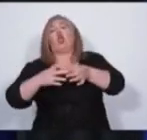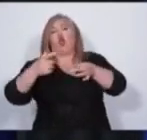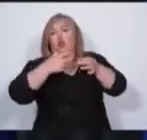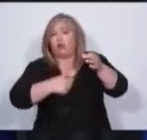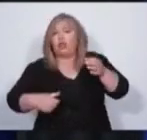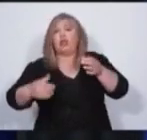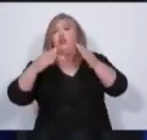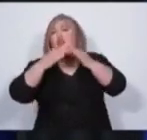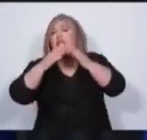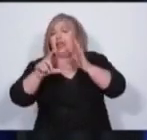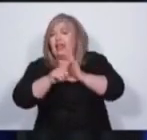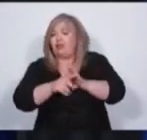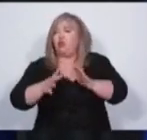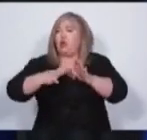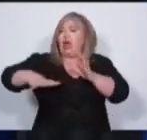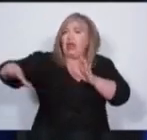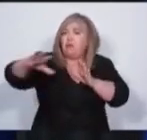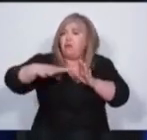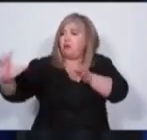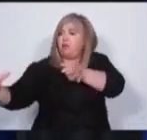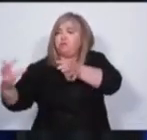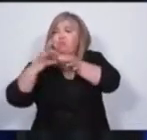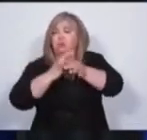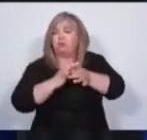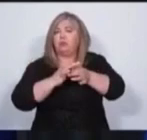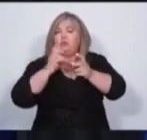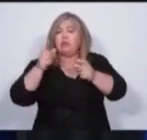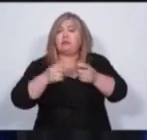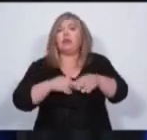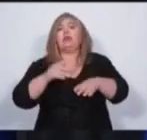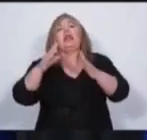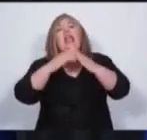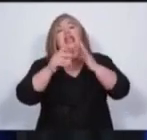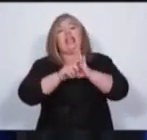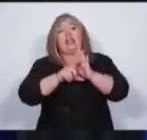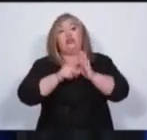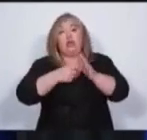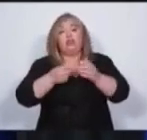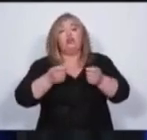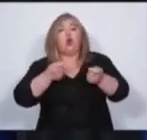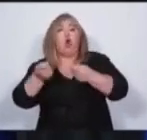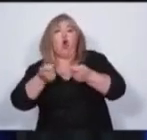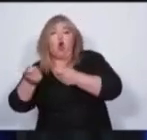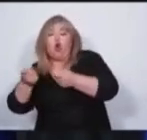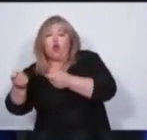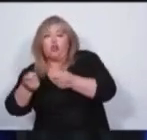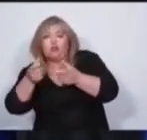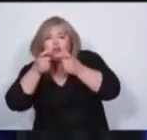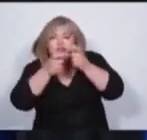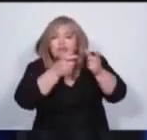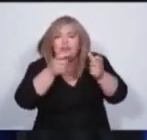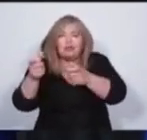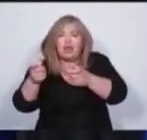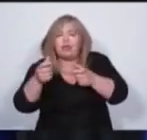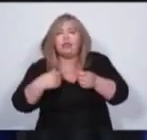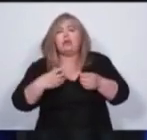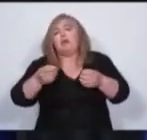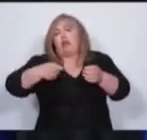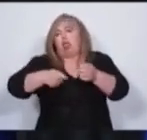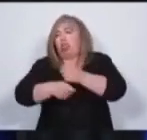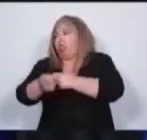para que la tecnología esté a la mano del control. Queremos de esa manera facilitar y eliminar la burocracia para que el